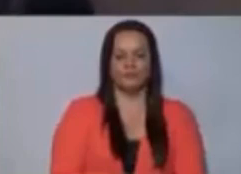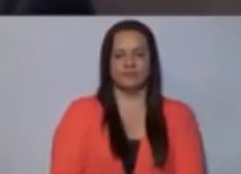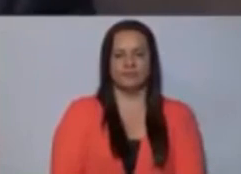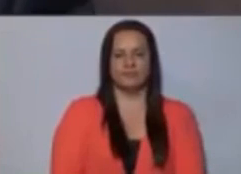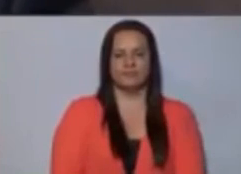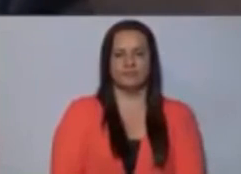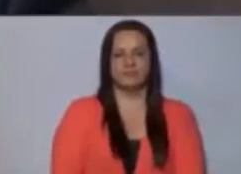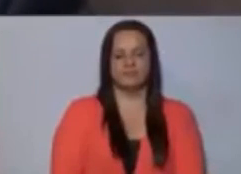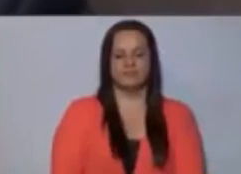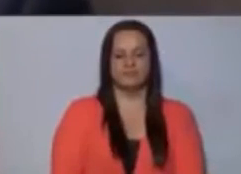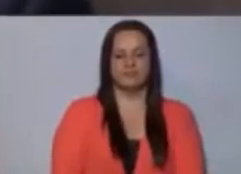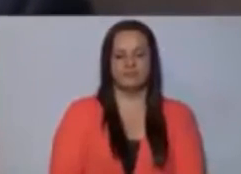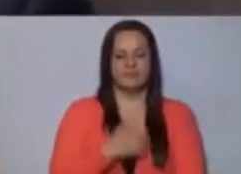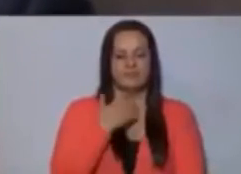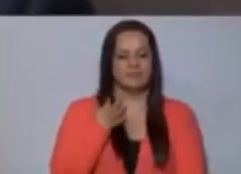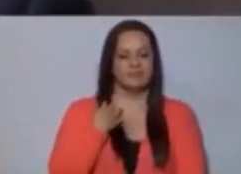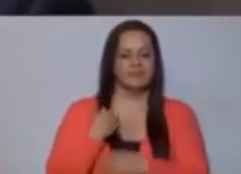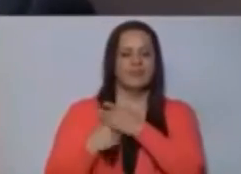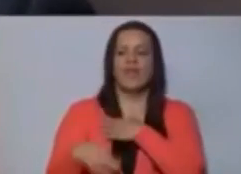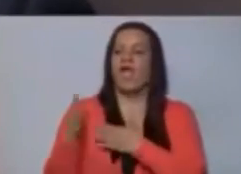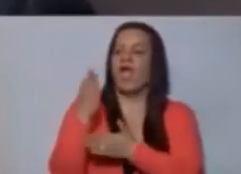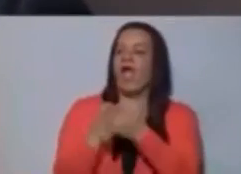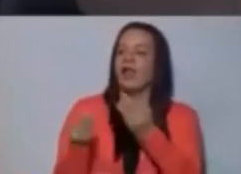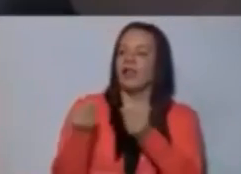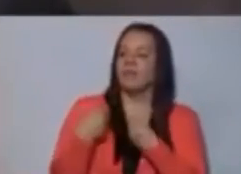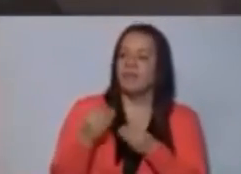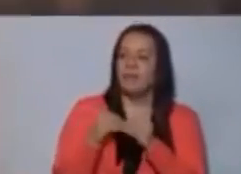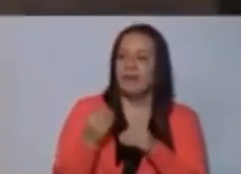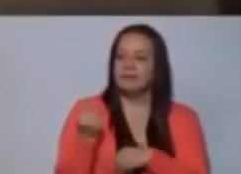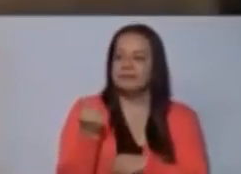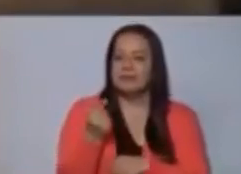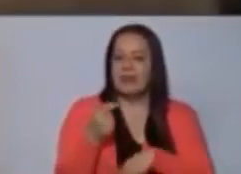¿Alguien me sabe? ¿Tiene?